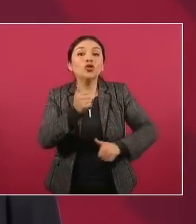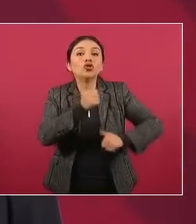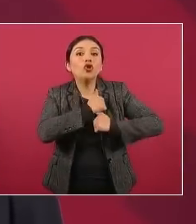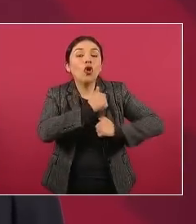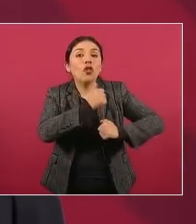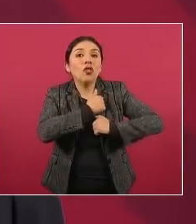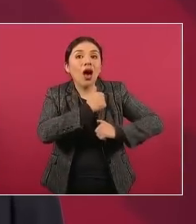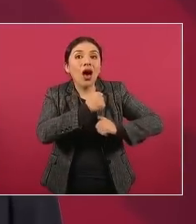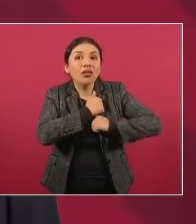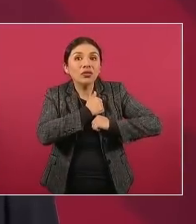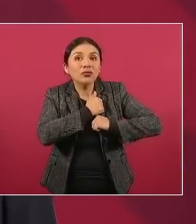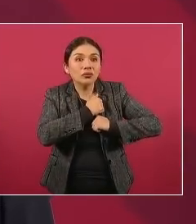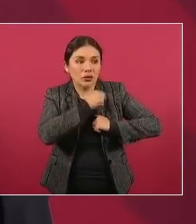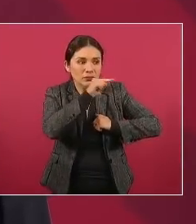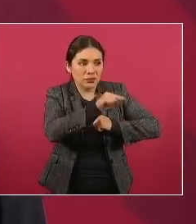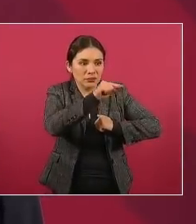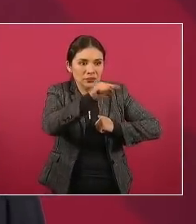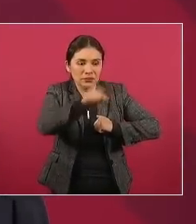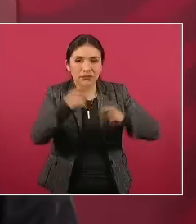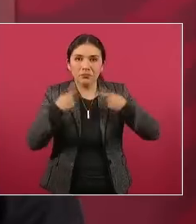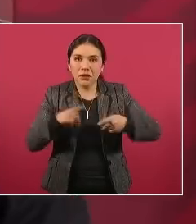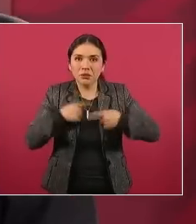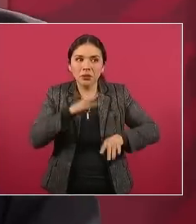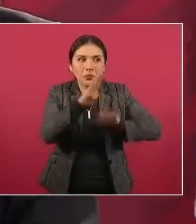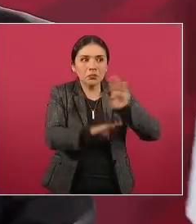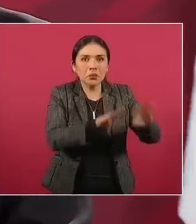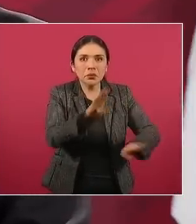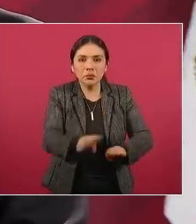olvida no se le olvida se hace pendejo